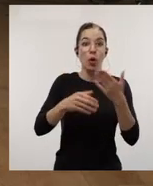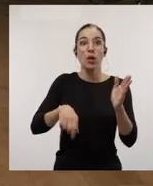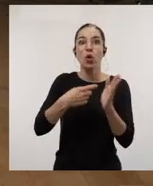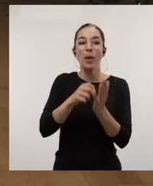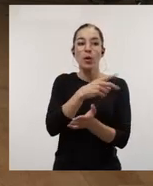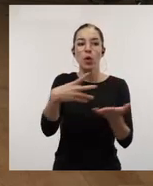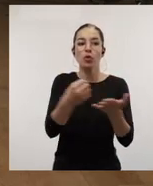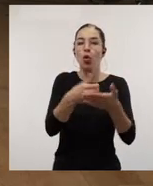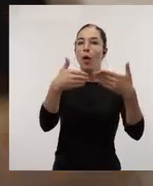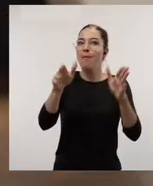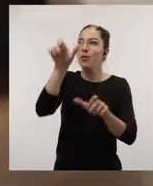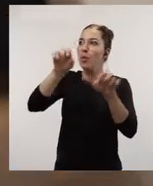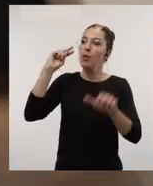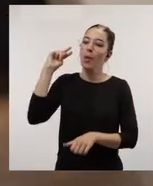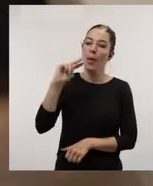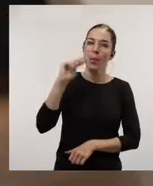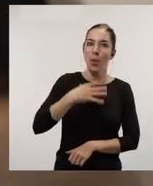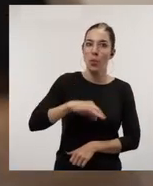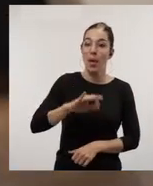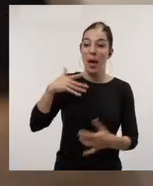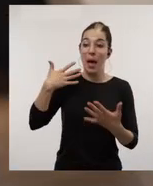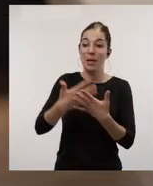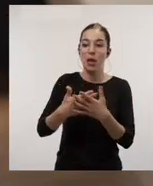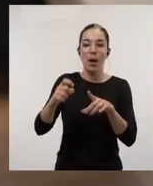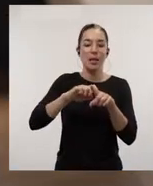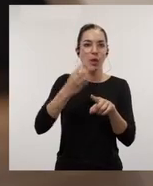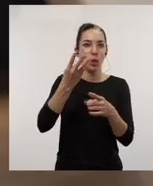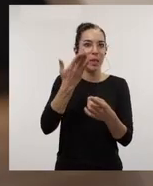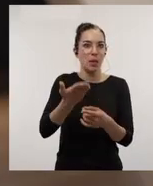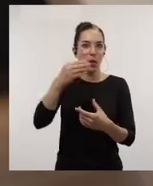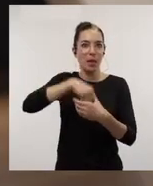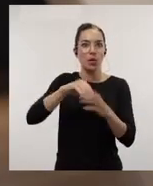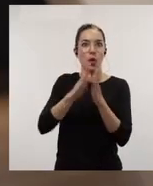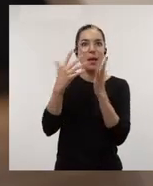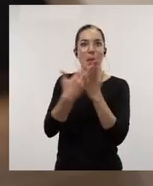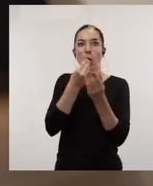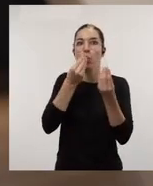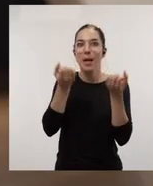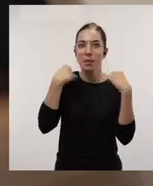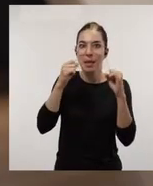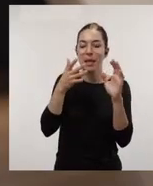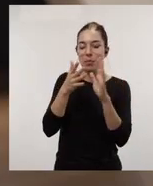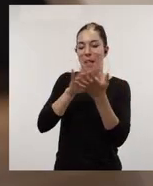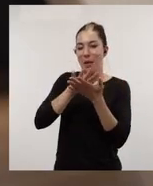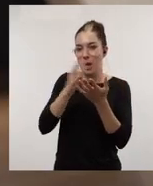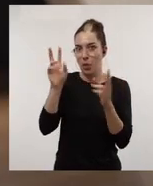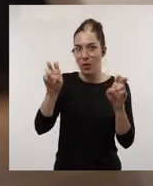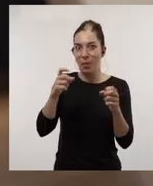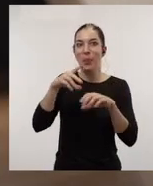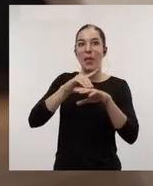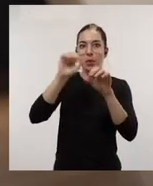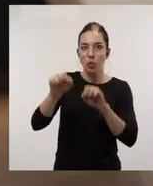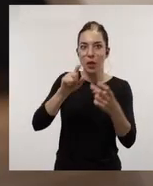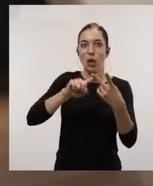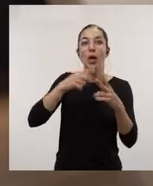sean en abierto. Gema, hasta ahora hemos hablado de tres aspectos importantes dentro del manual de buenas prácticas. Hemos hablado de protección de